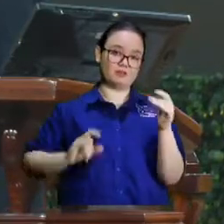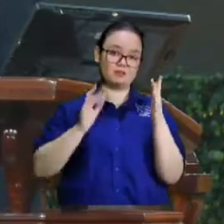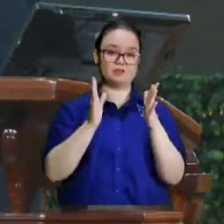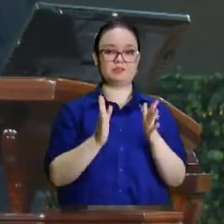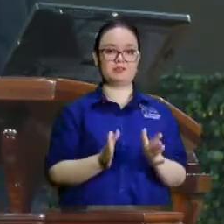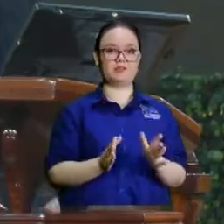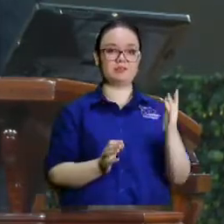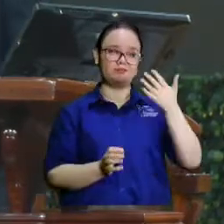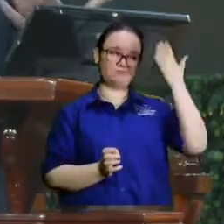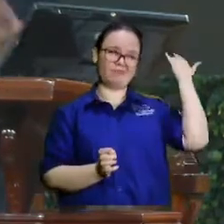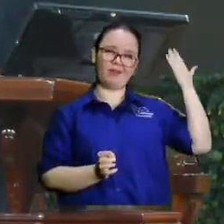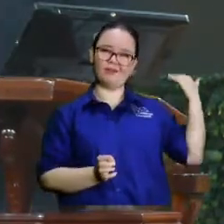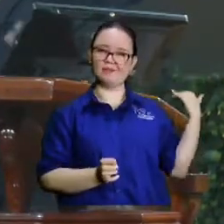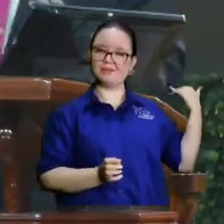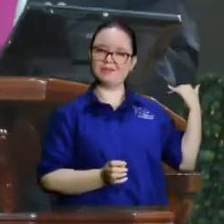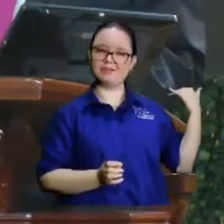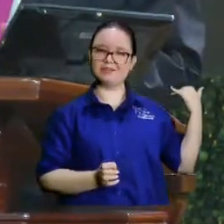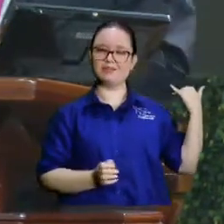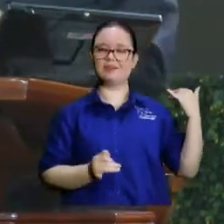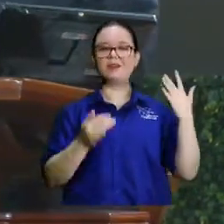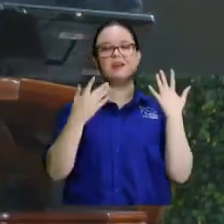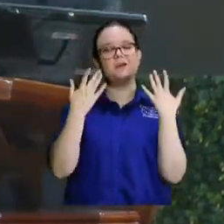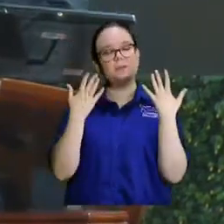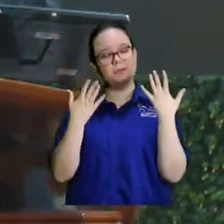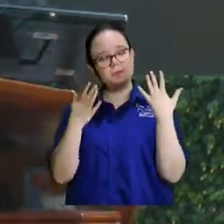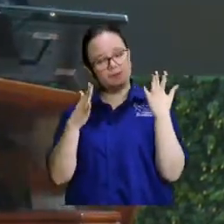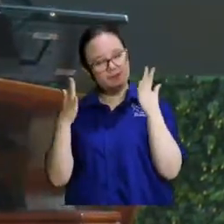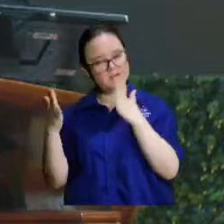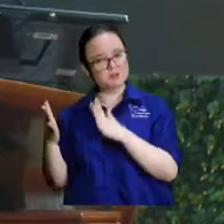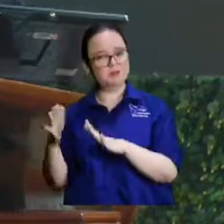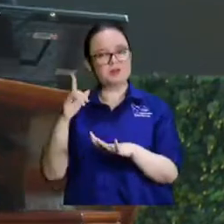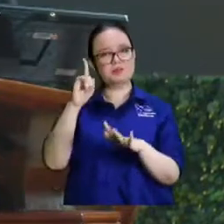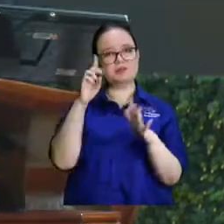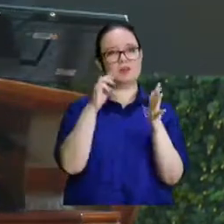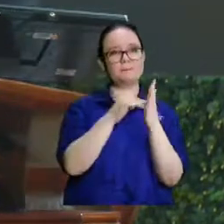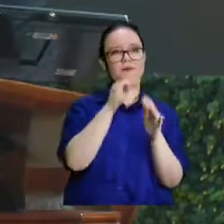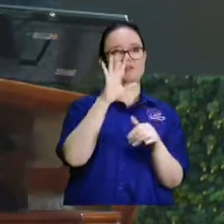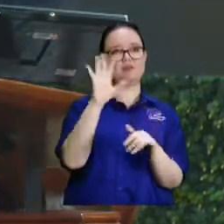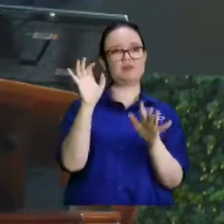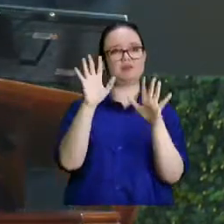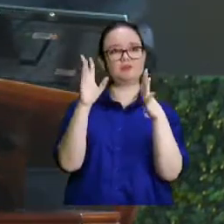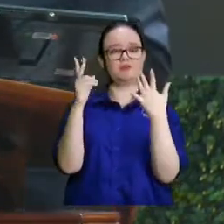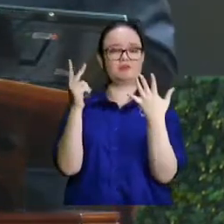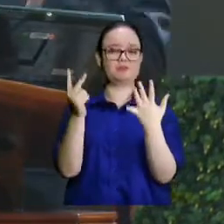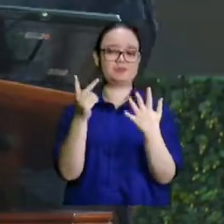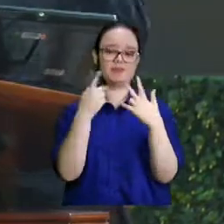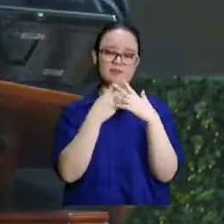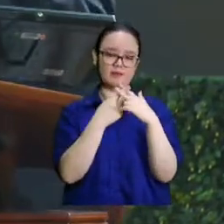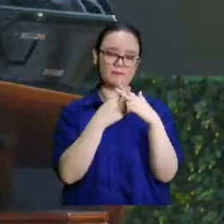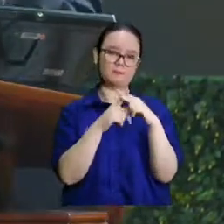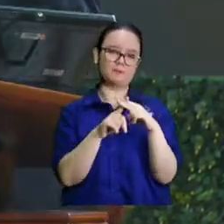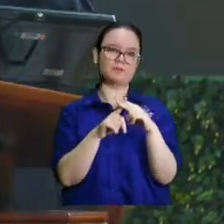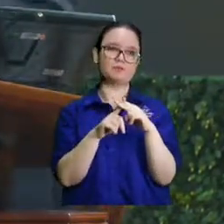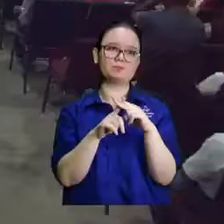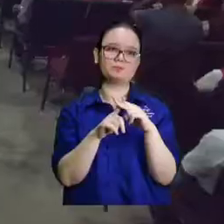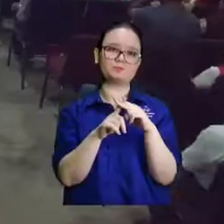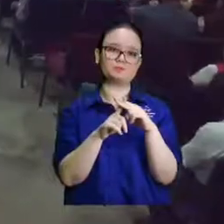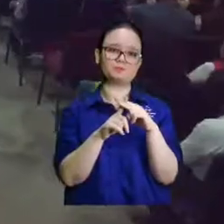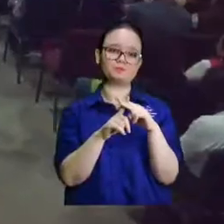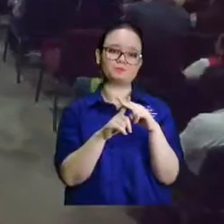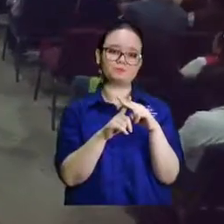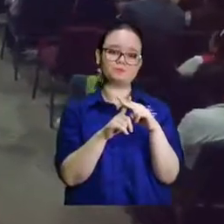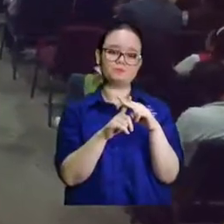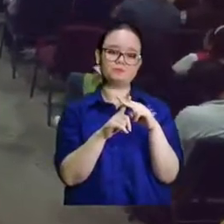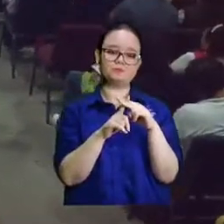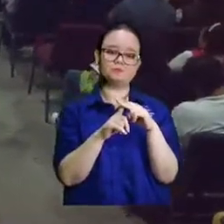por eso. Qué barbaridad. en 1517, usted sabe lo que pasó, no me quiero tener mucho en ello, pero para los que no saben, pues ahí